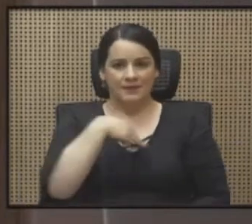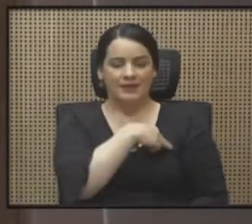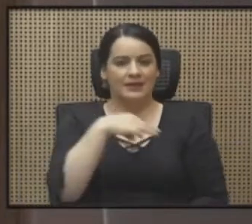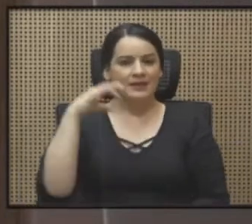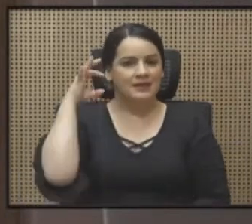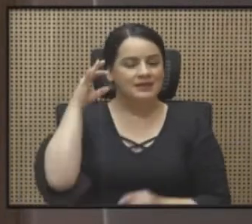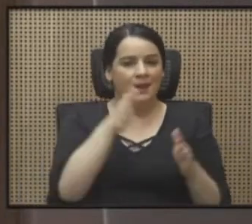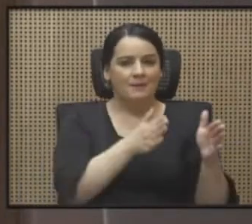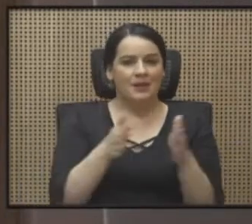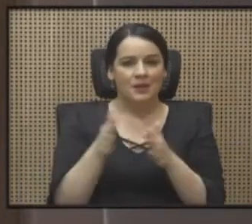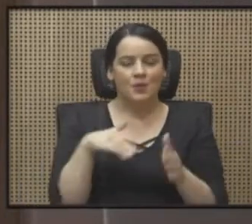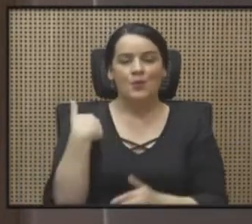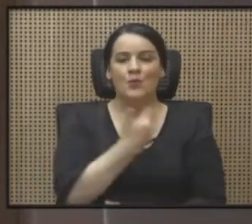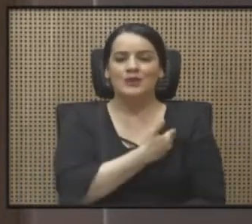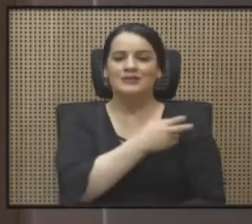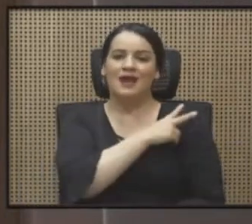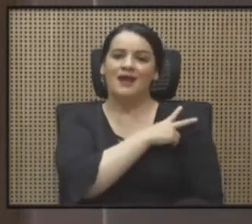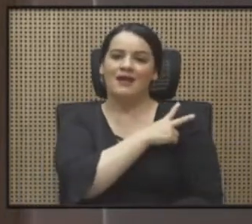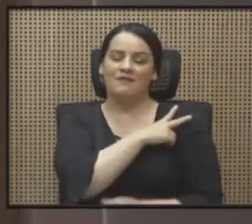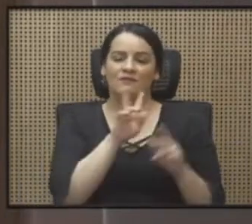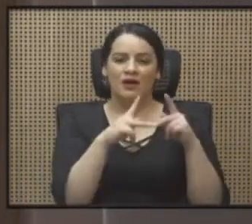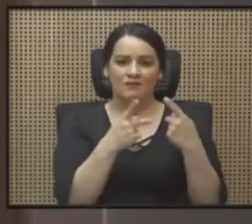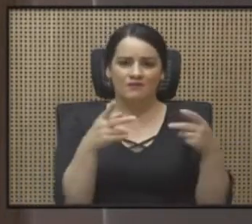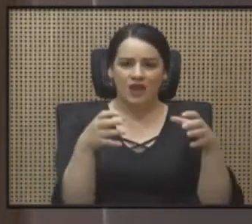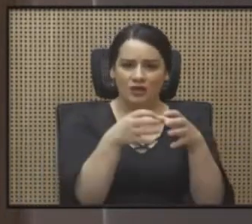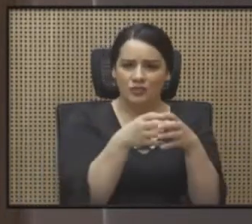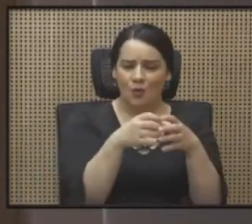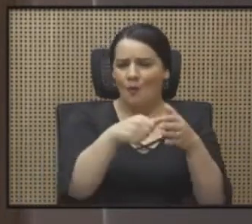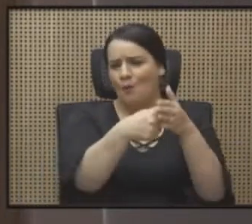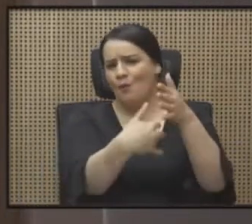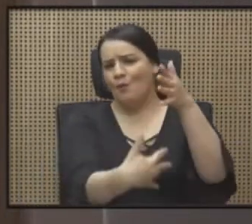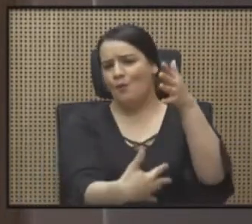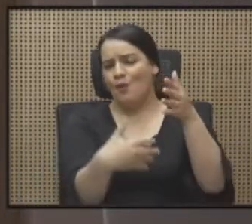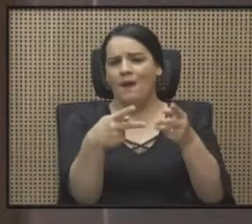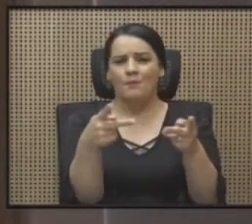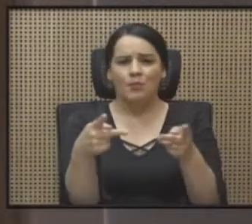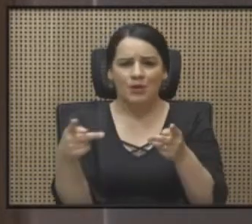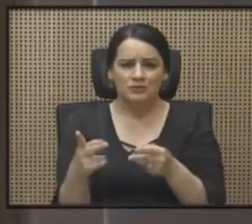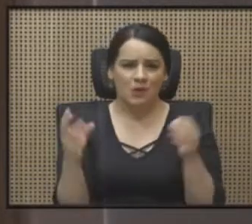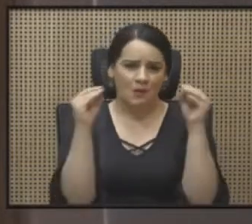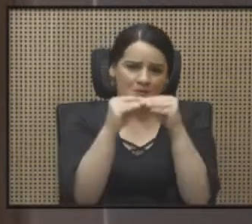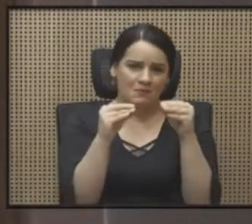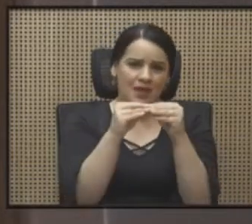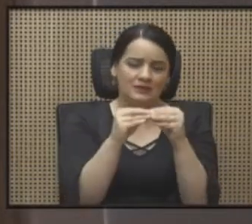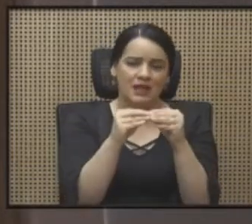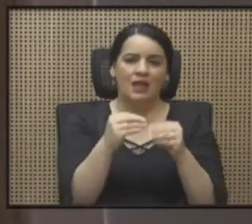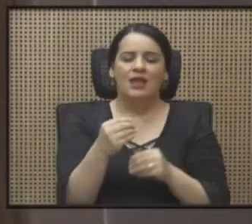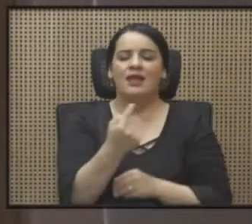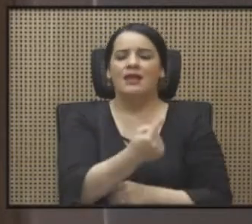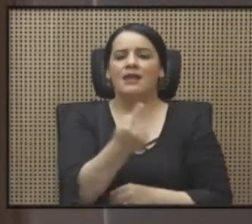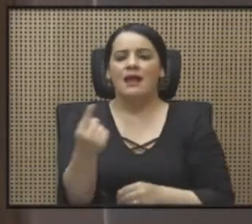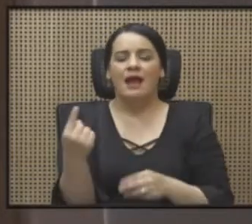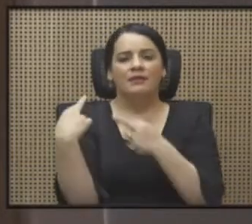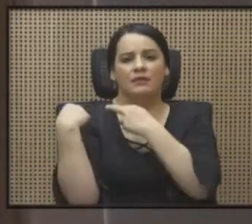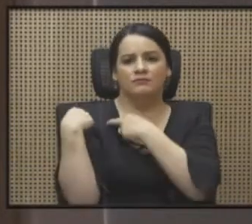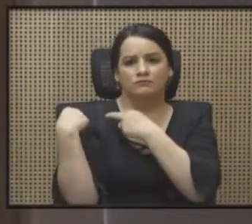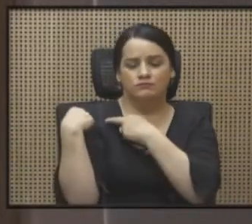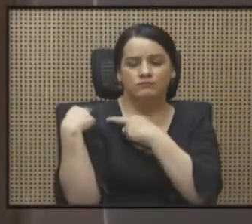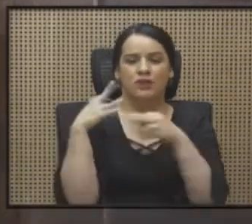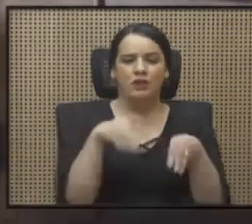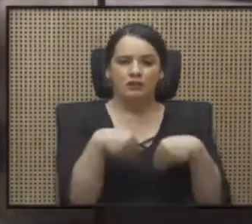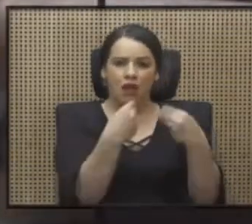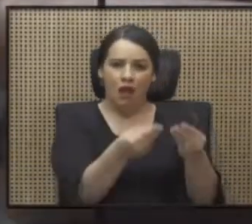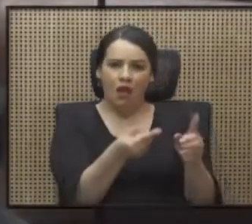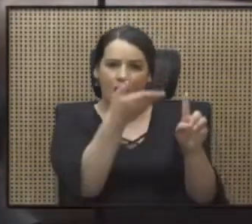fue nuestra jefa de fracción y muchos otros cargos más. Y en cada espacio, en cada cargo que se le ha asignado,